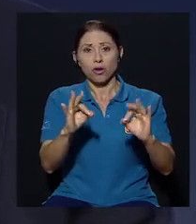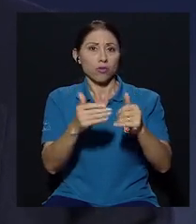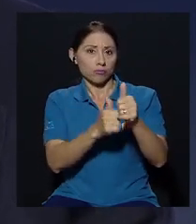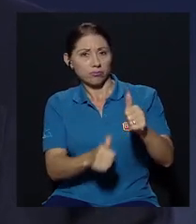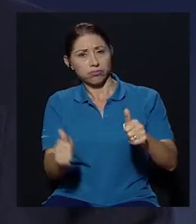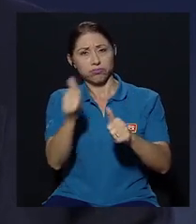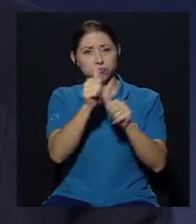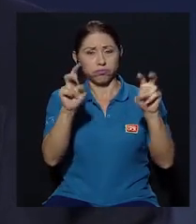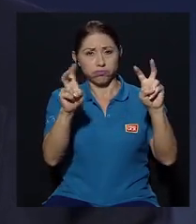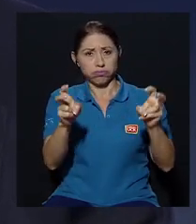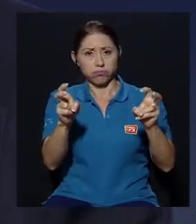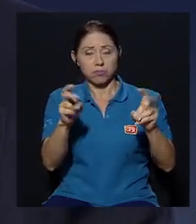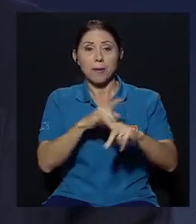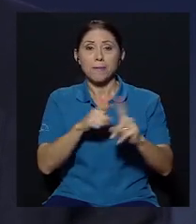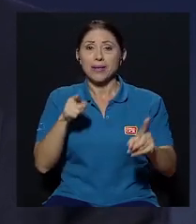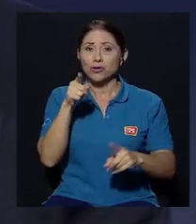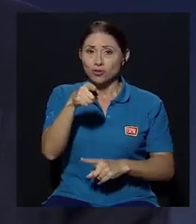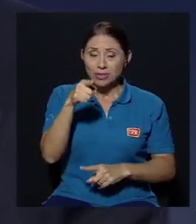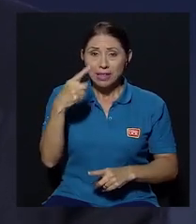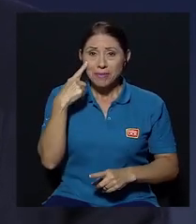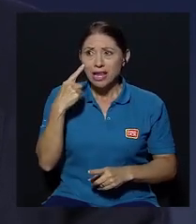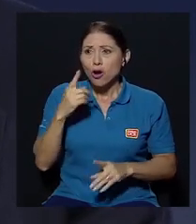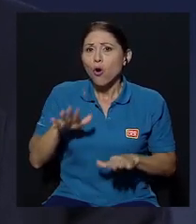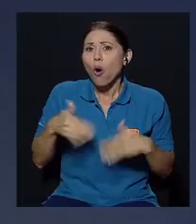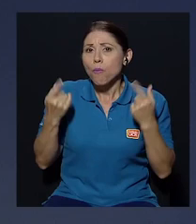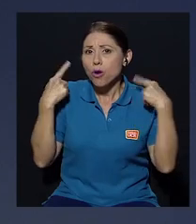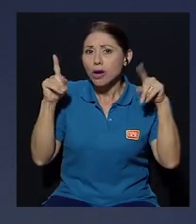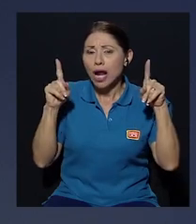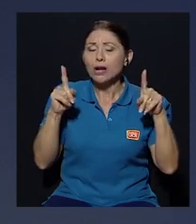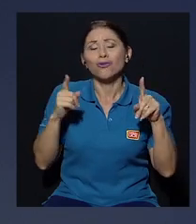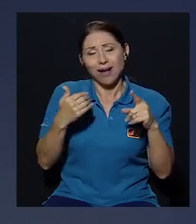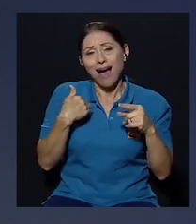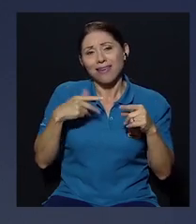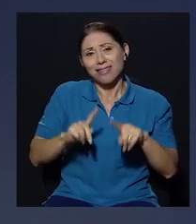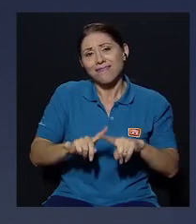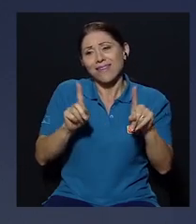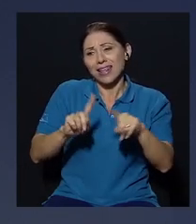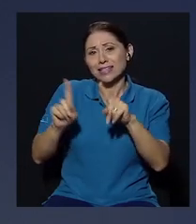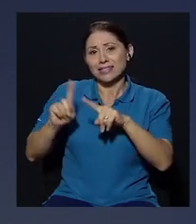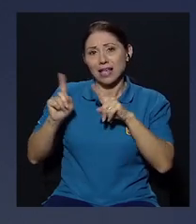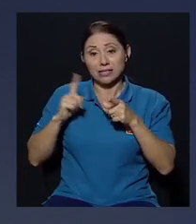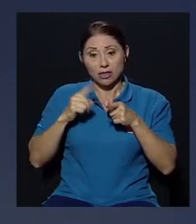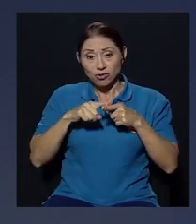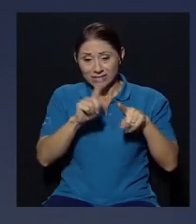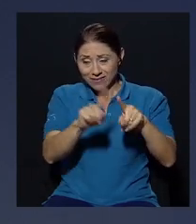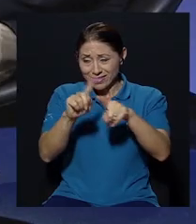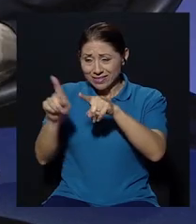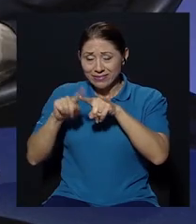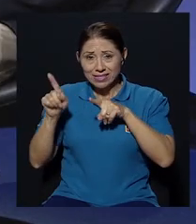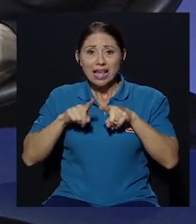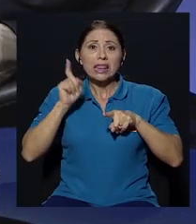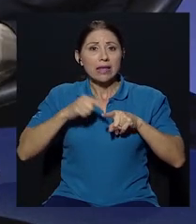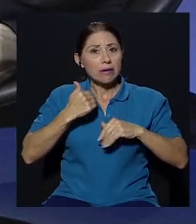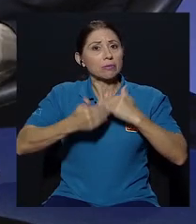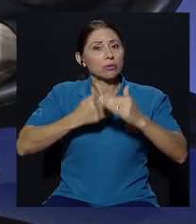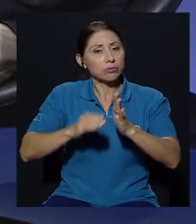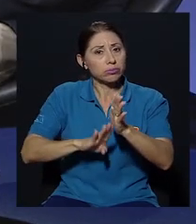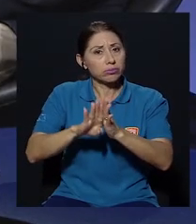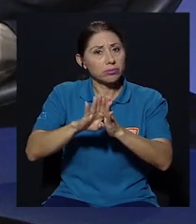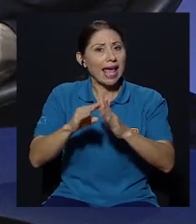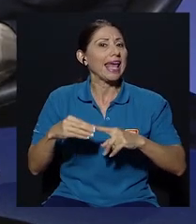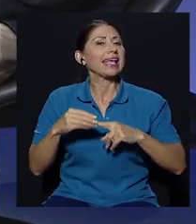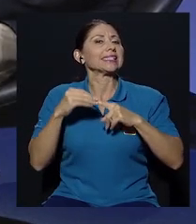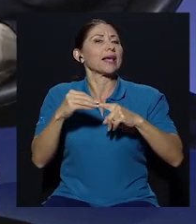aún cuando usted analiza cómo llegar ahí hay diferencias y entonces lo que hay que es construir sobre esas diferencias excepto en